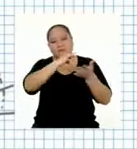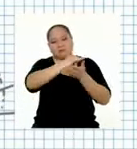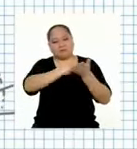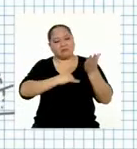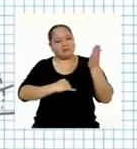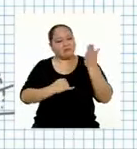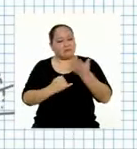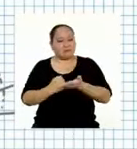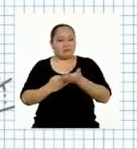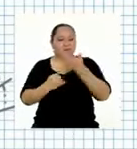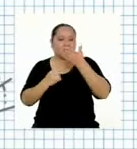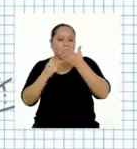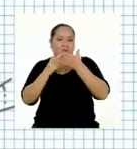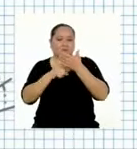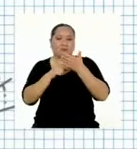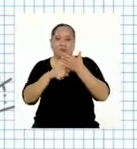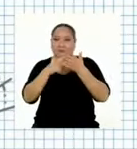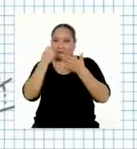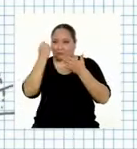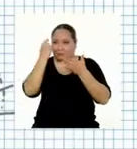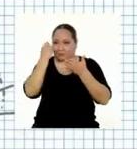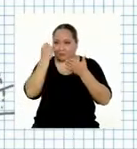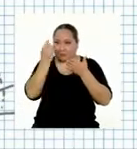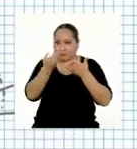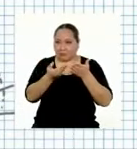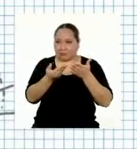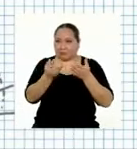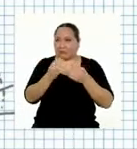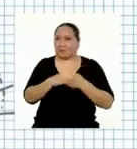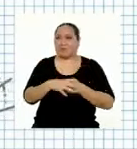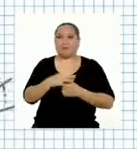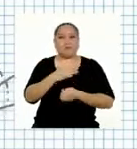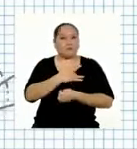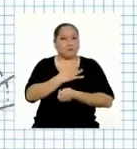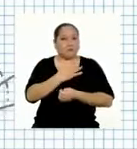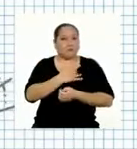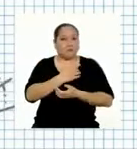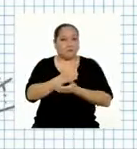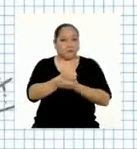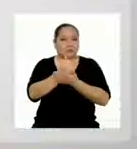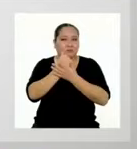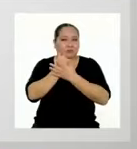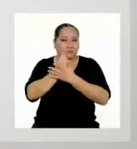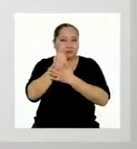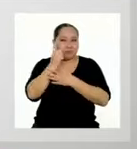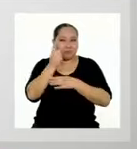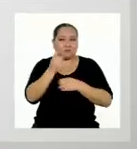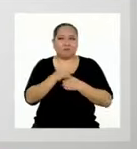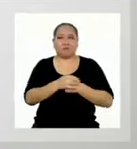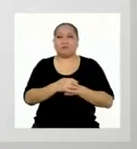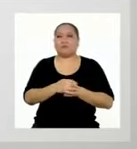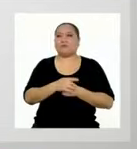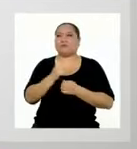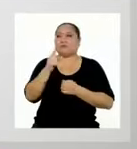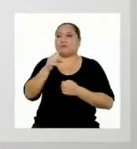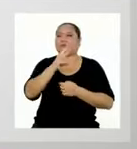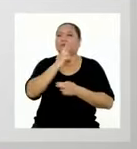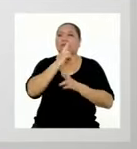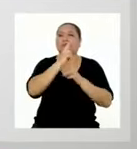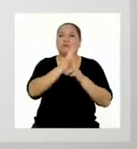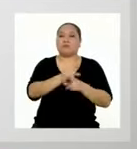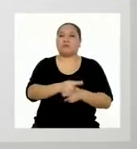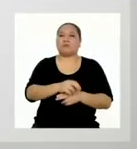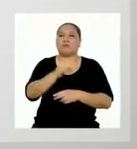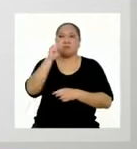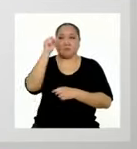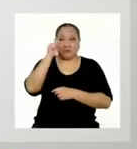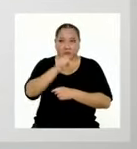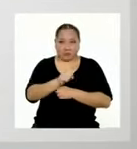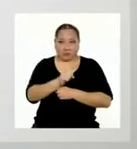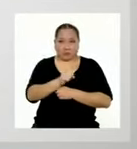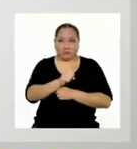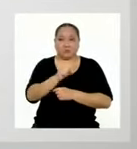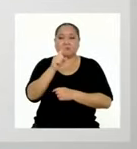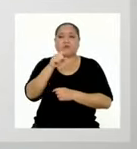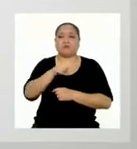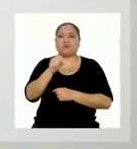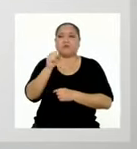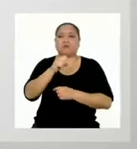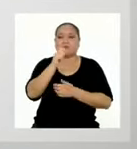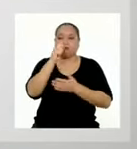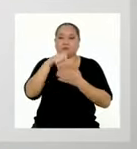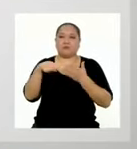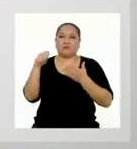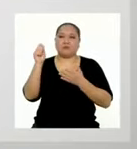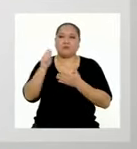envían esta infografía. ¿La entiendes? ¿Sientes que es útil para ti? Si la respuesta a esas preguntas es sí,